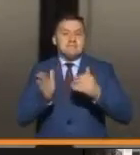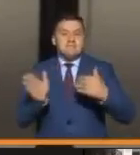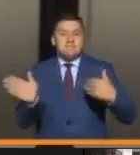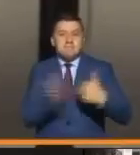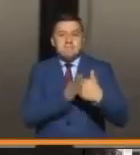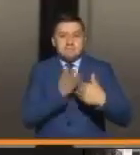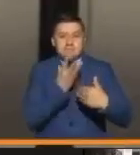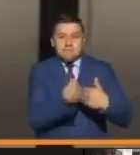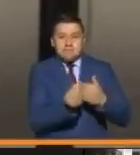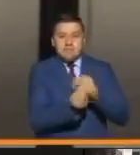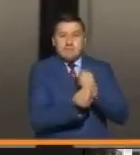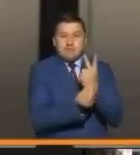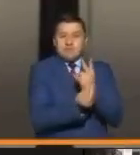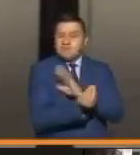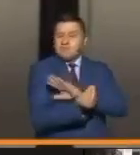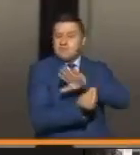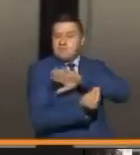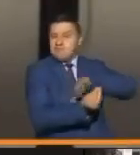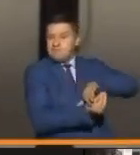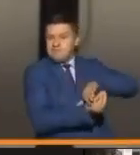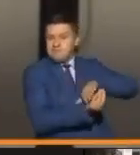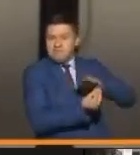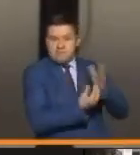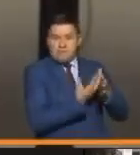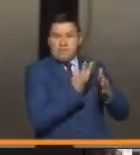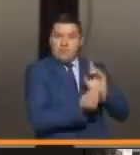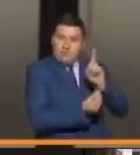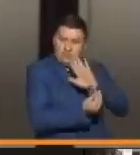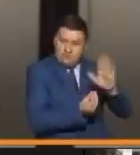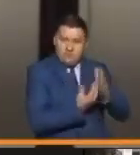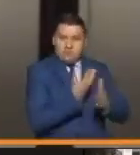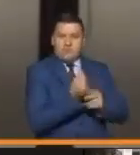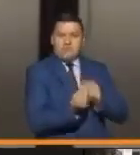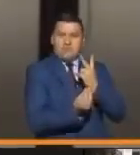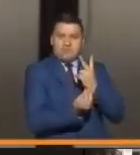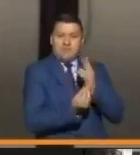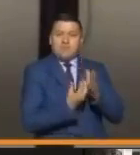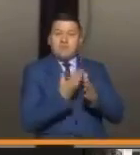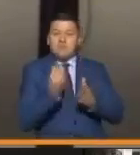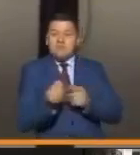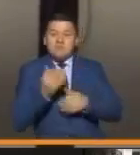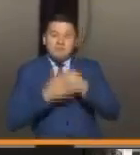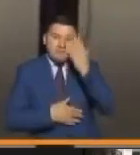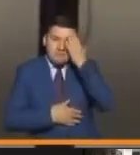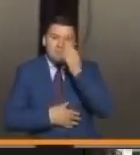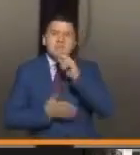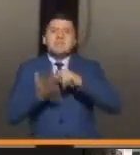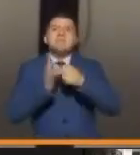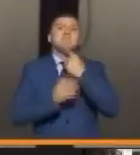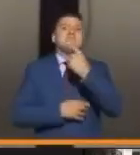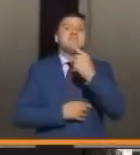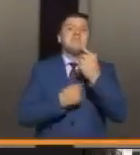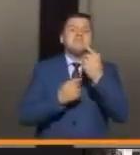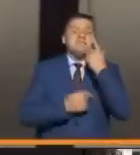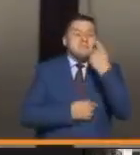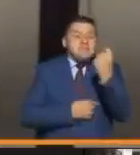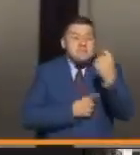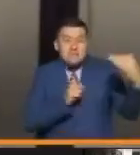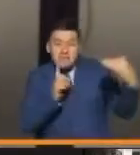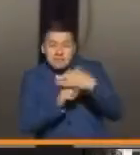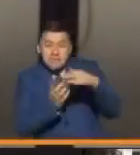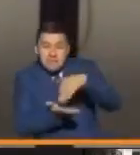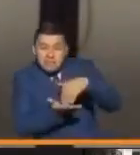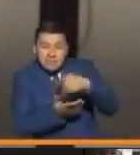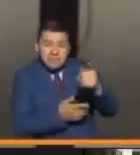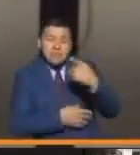2 y estaríamos en la capacidad de decir que hemos vacunado a las personas de mayor riesgo, como